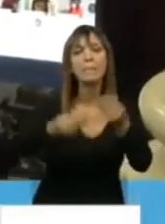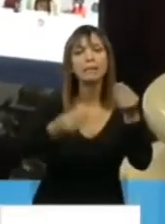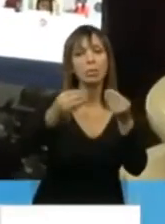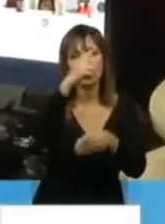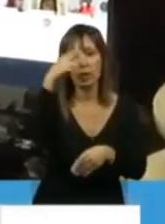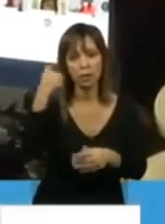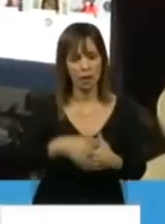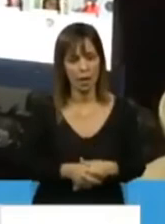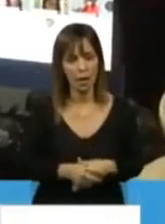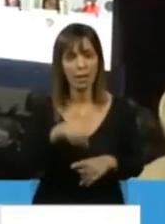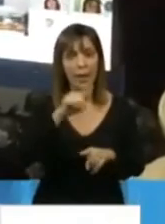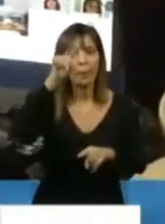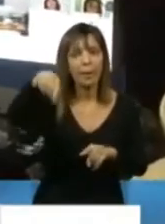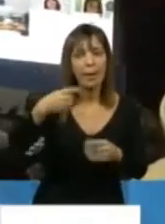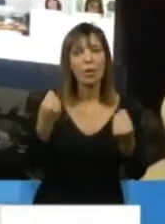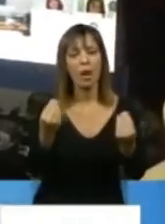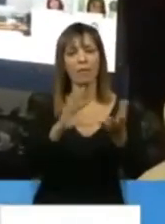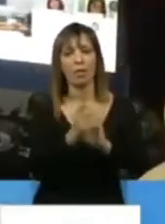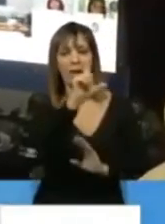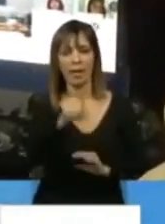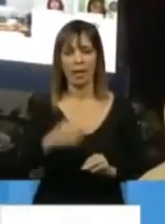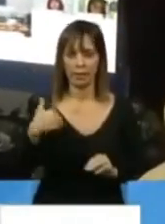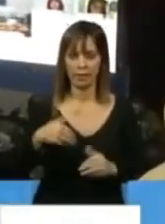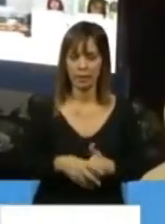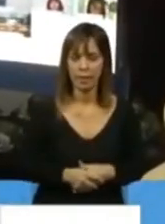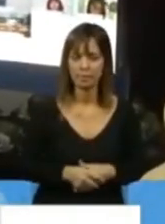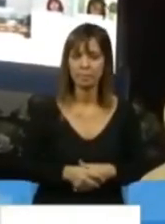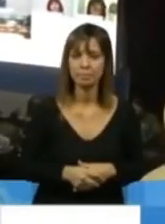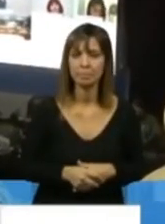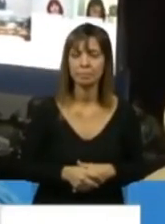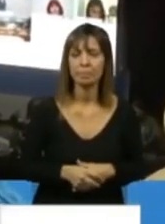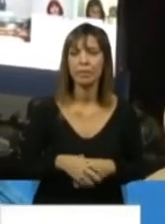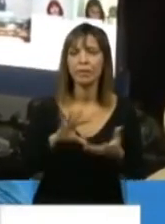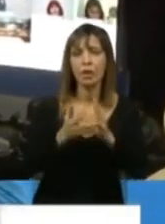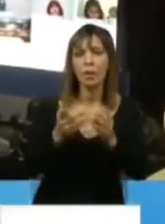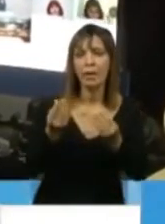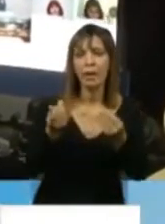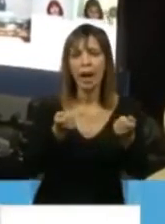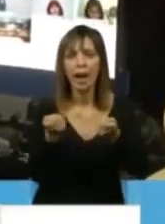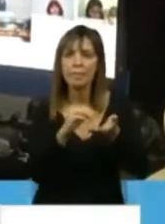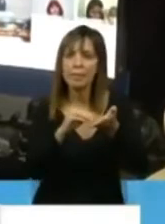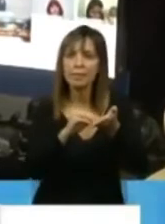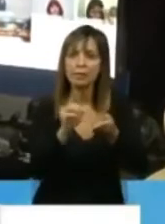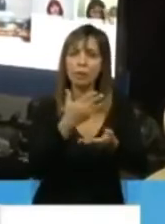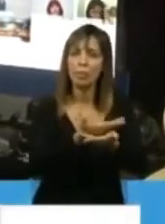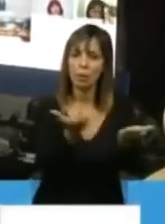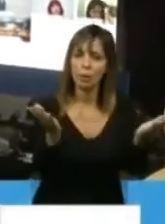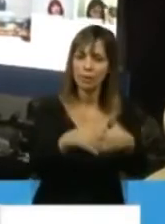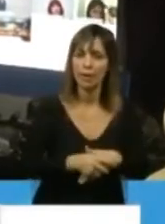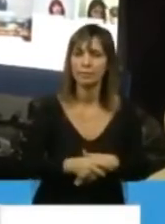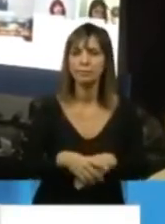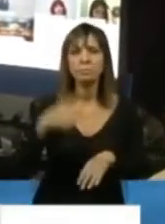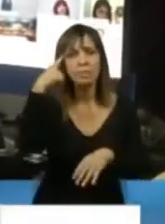la Argentina que vamos a tener y que queremos como proyecto de gestión pública, definiendo la política